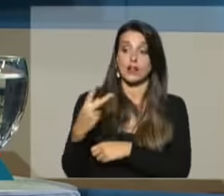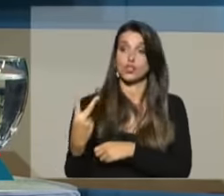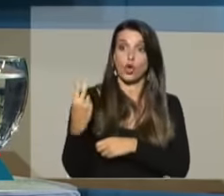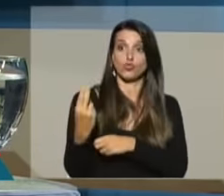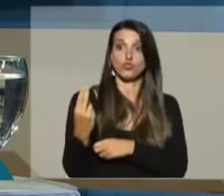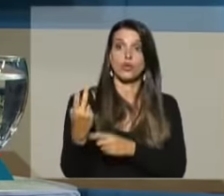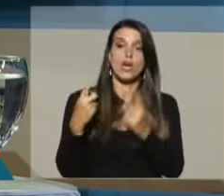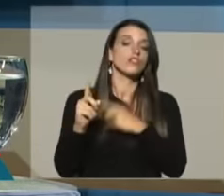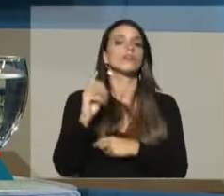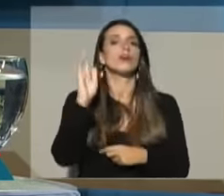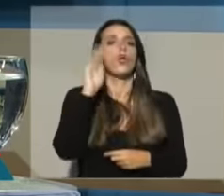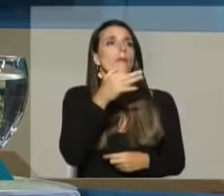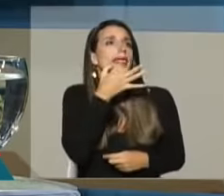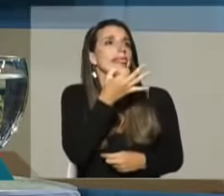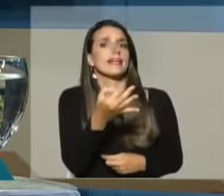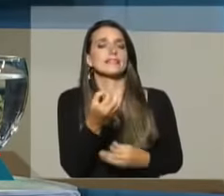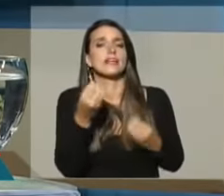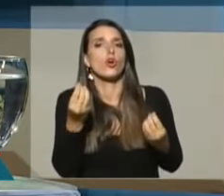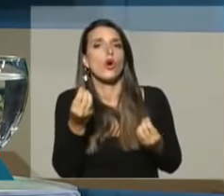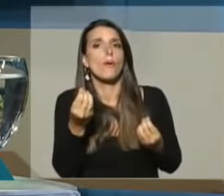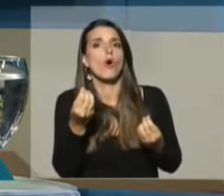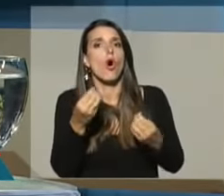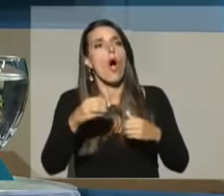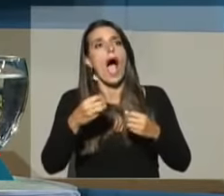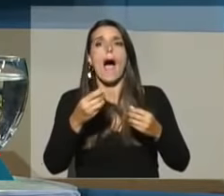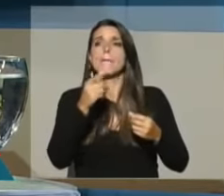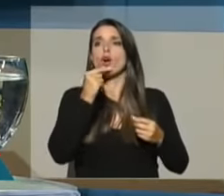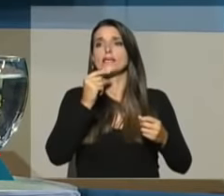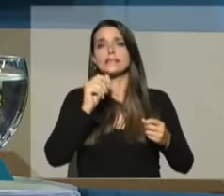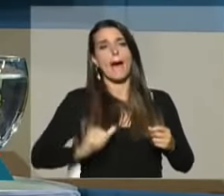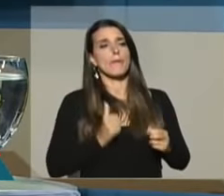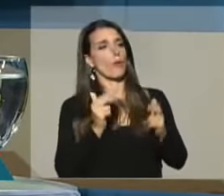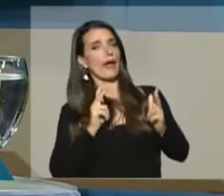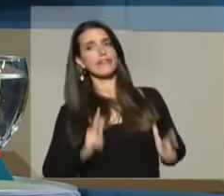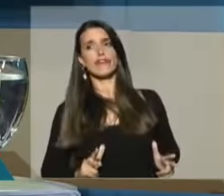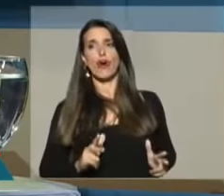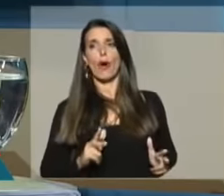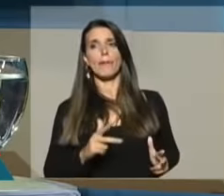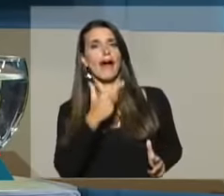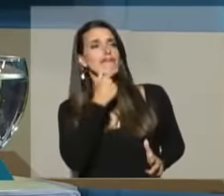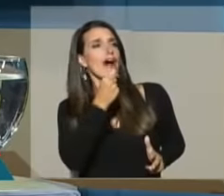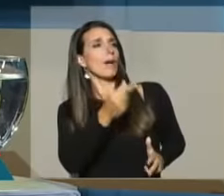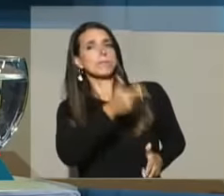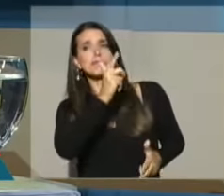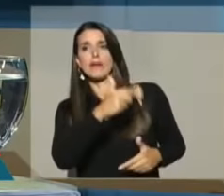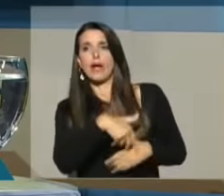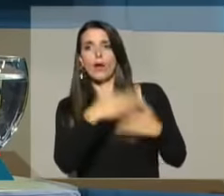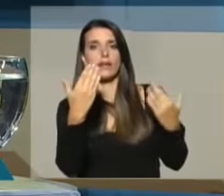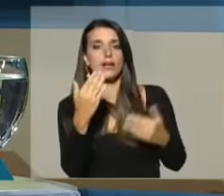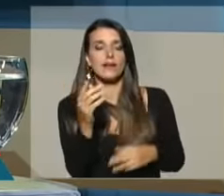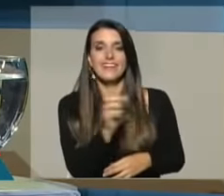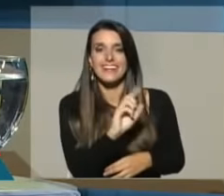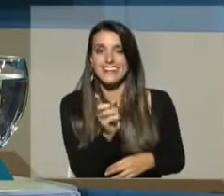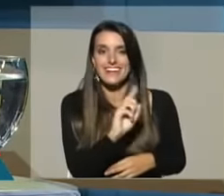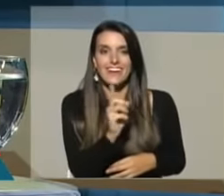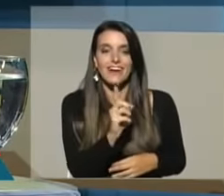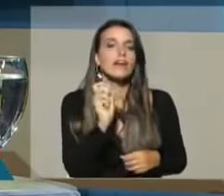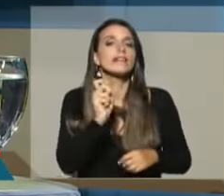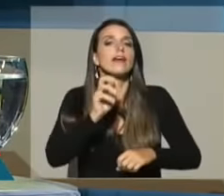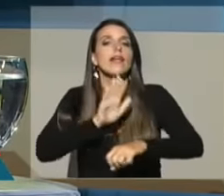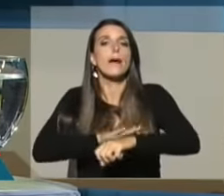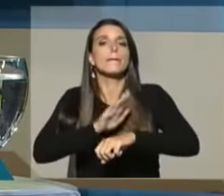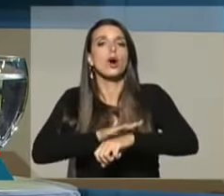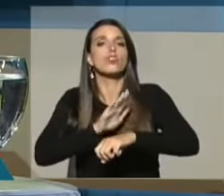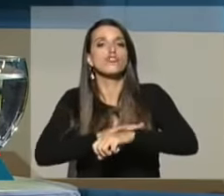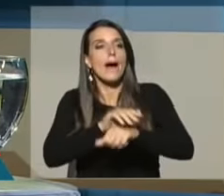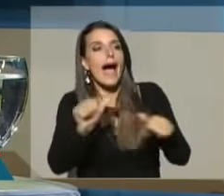entonces no se puede hablar bajo ningún concepto ni de desborde policial ni de gatillo fácil, por el contrario, la responsabilidad de la